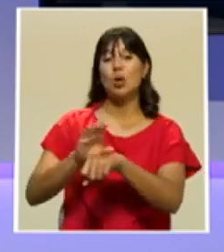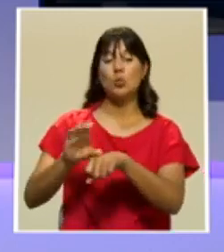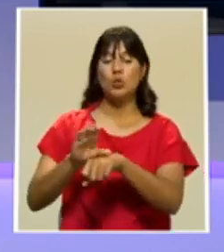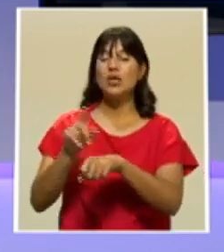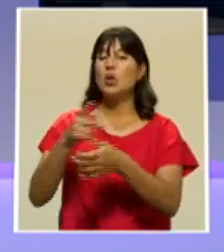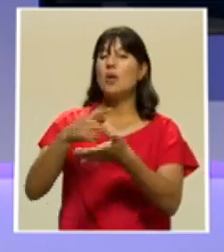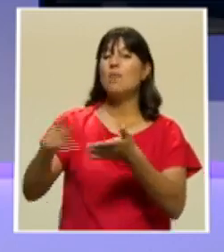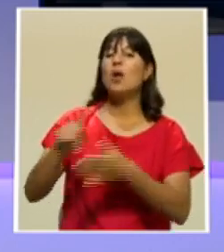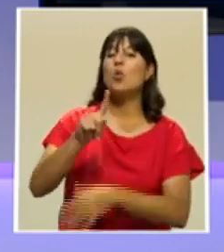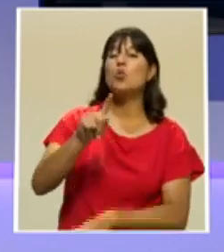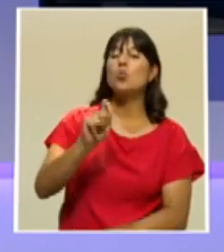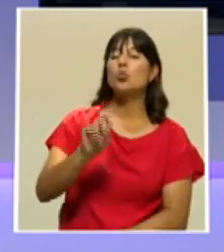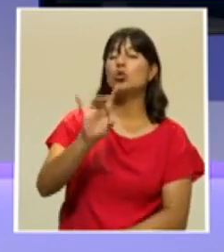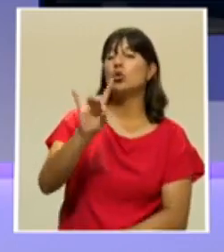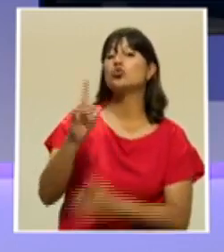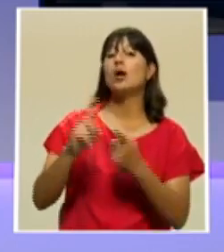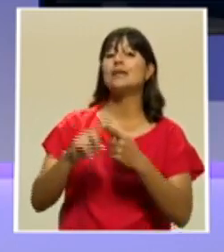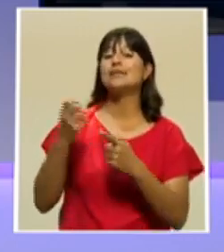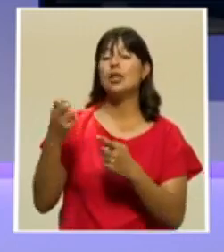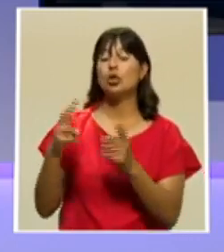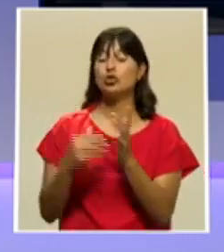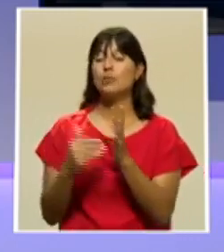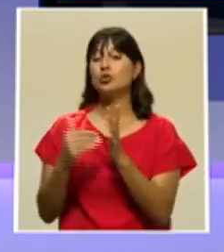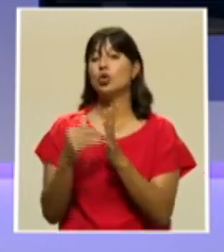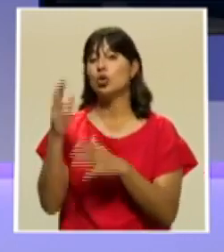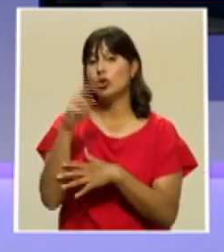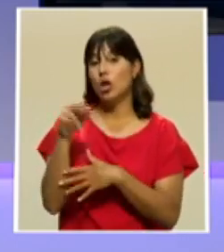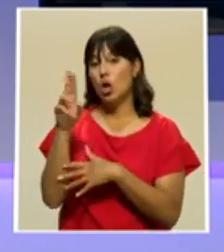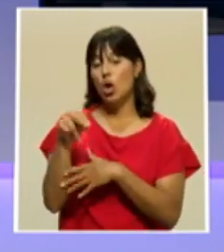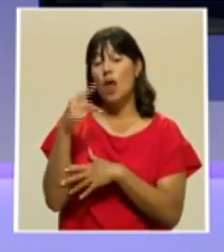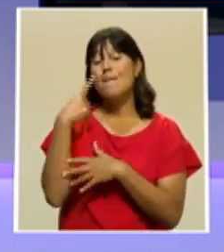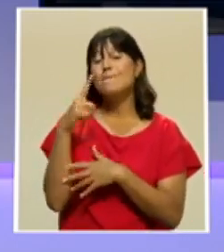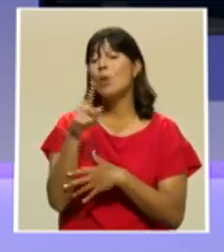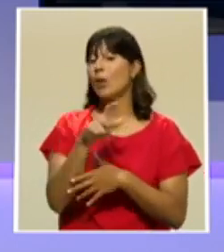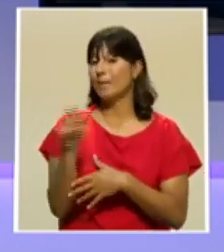y 12 millones de colones de ingreso neto por mes.